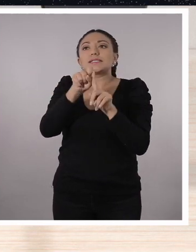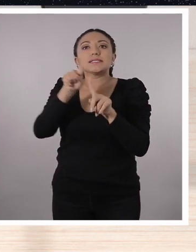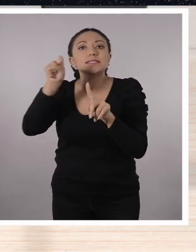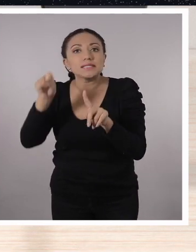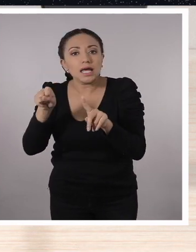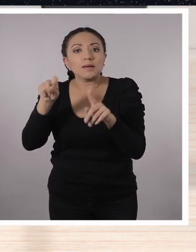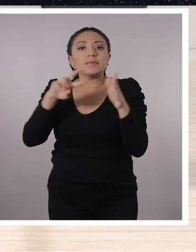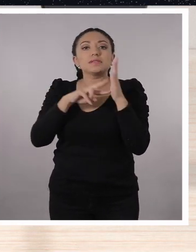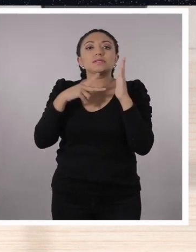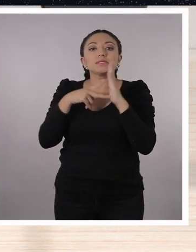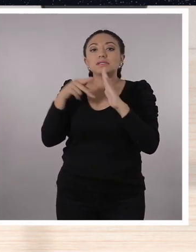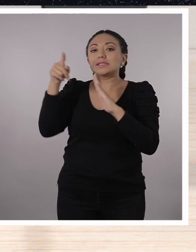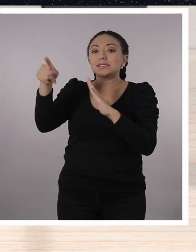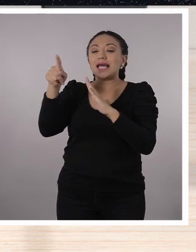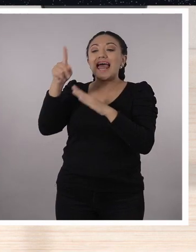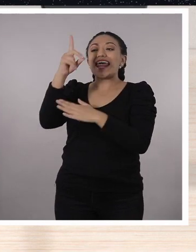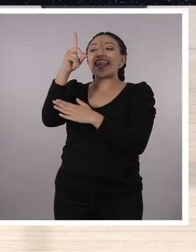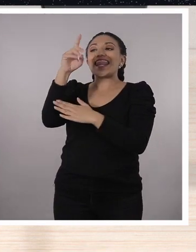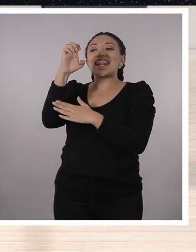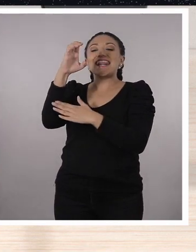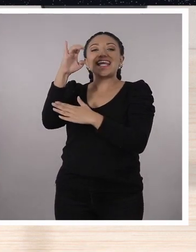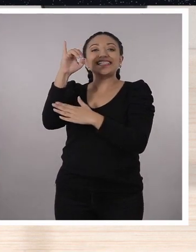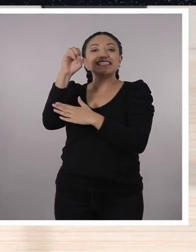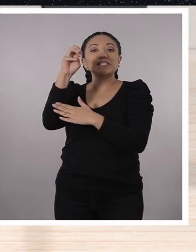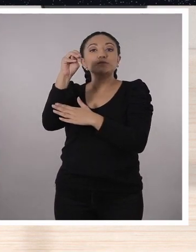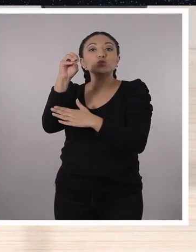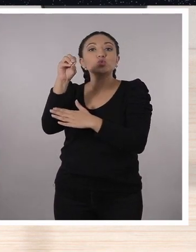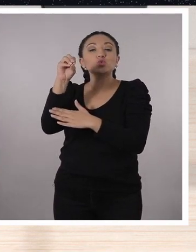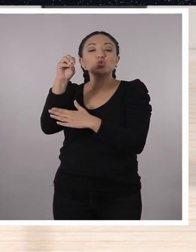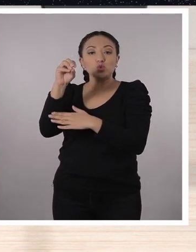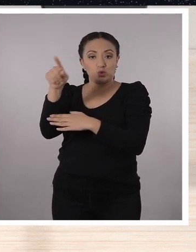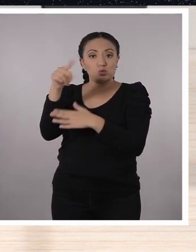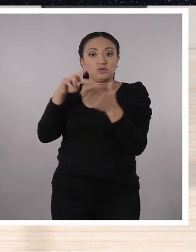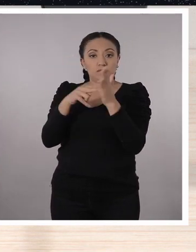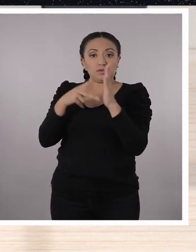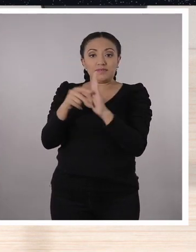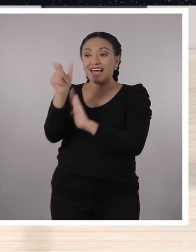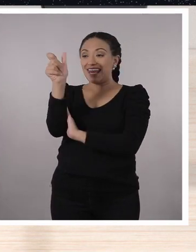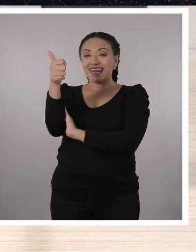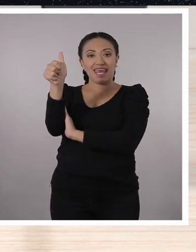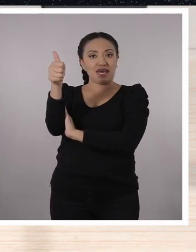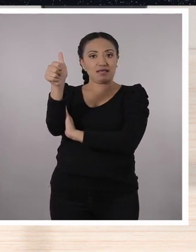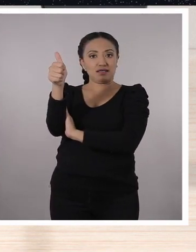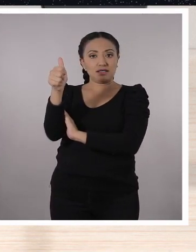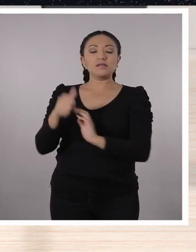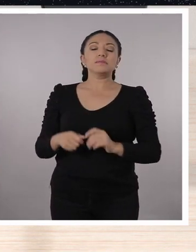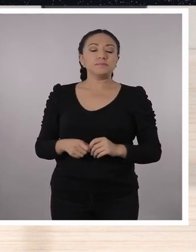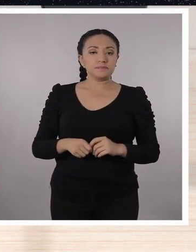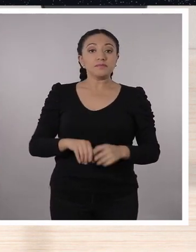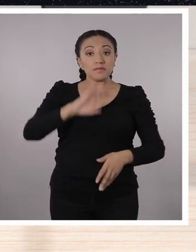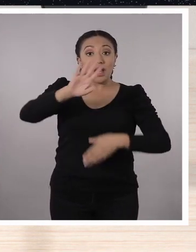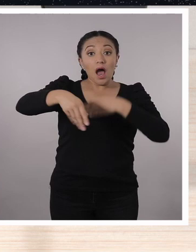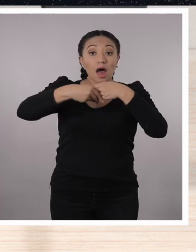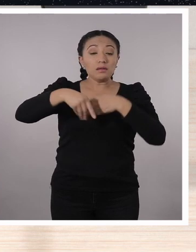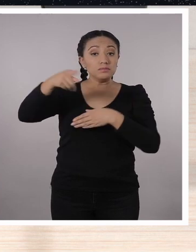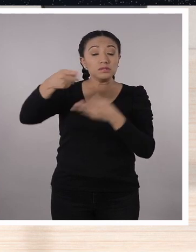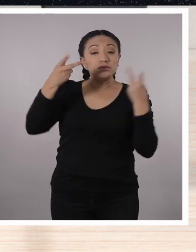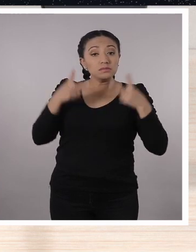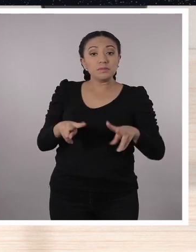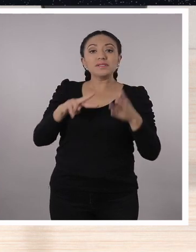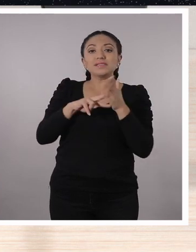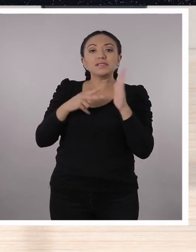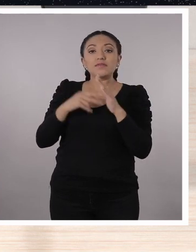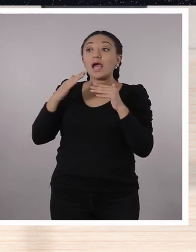el sistema. En este caso, es el sistema decimal, son decenas. Por eso trabajamos con el número 10. Además, nos